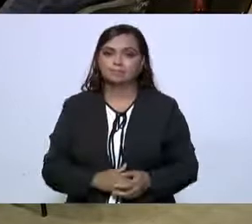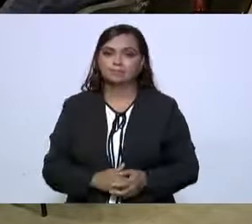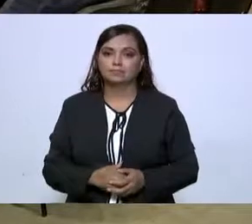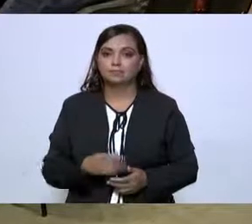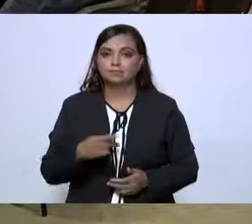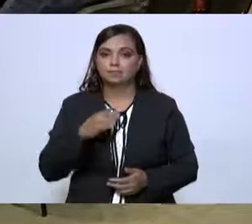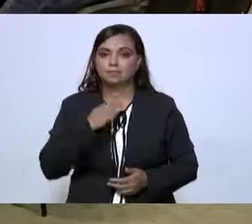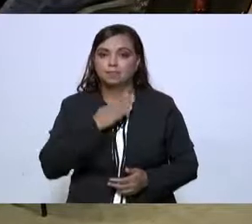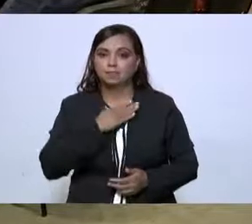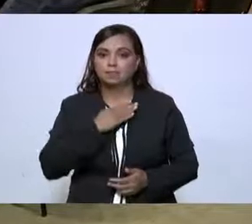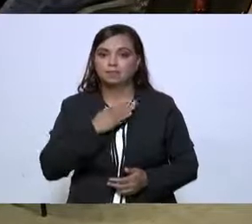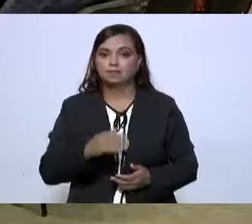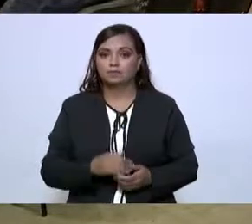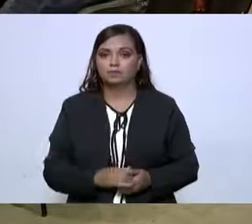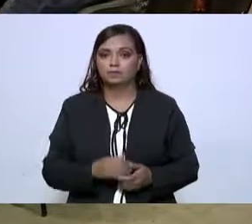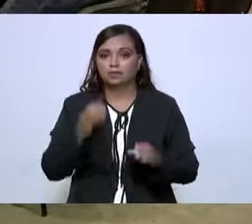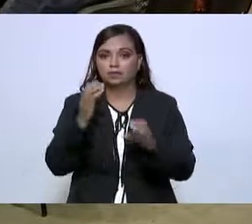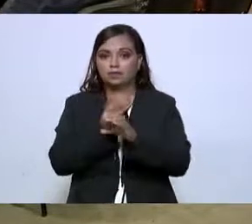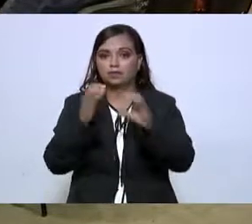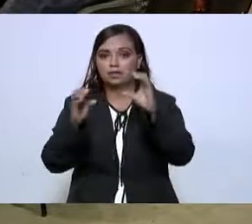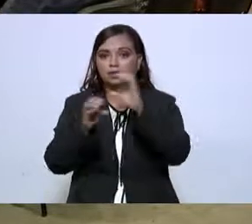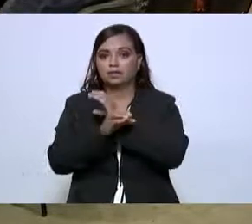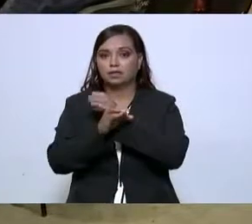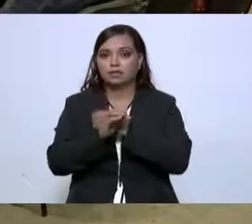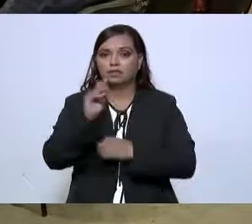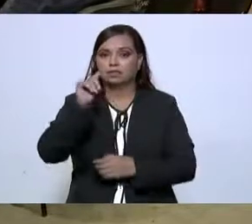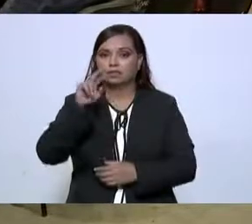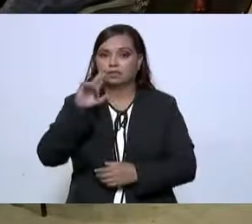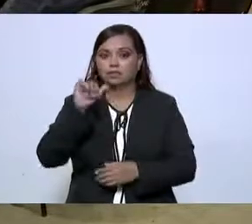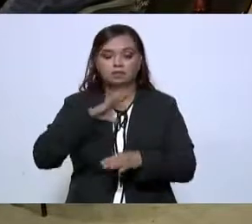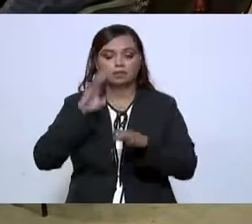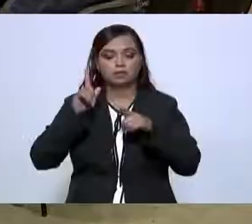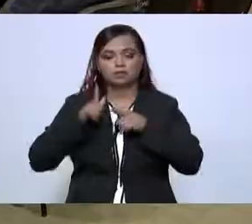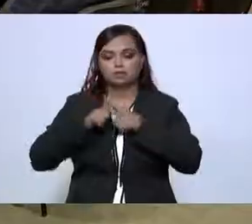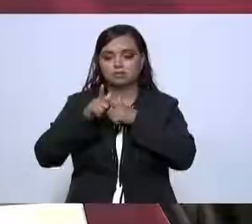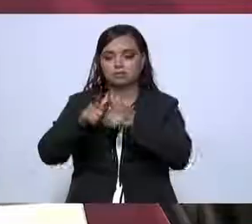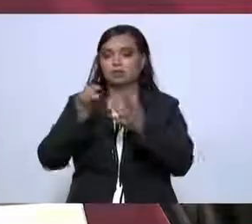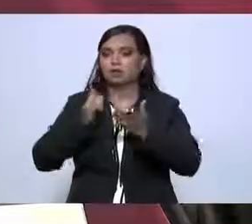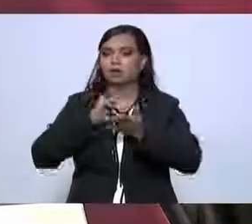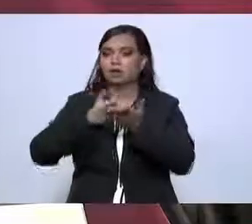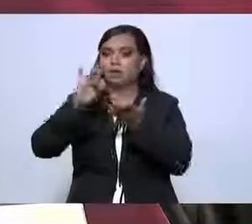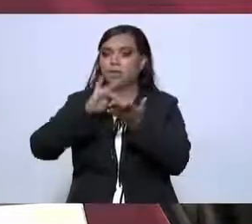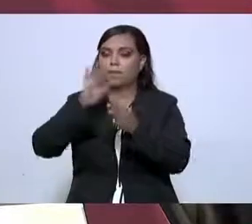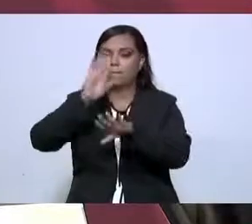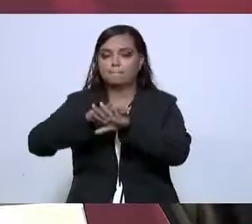Pero bueno, en el caso de la frontera vamos a seguir apoyando